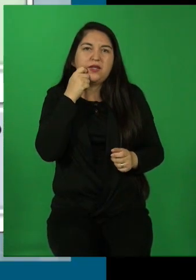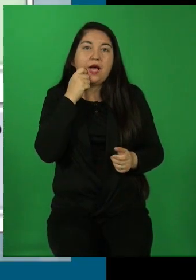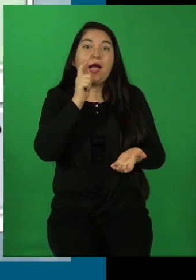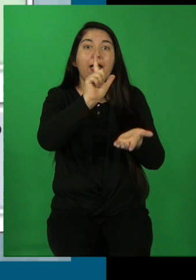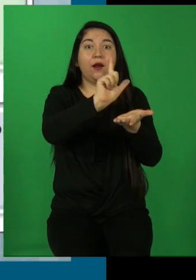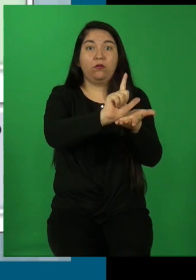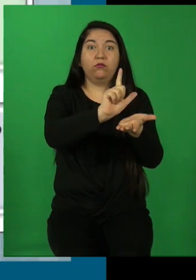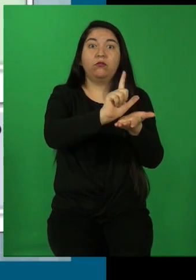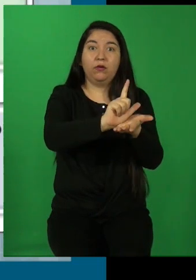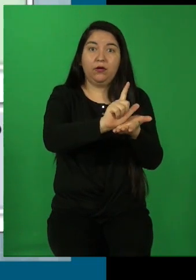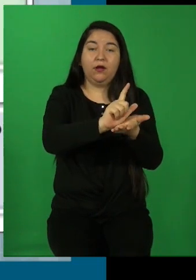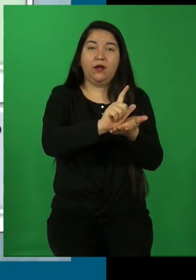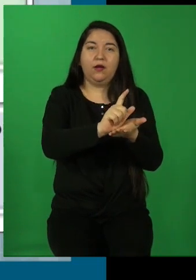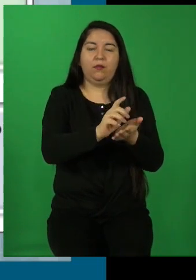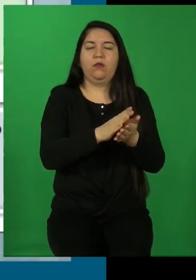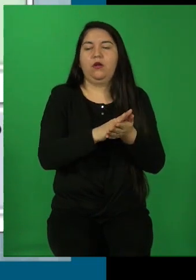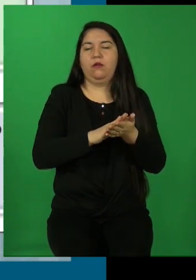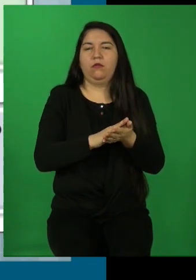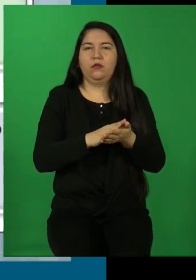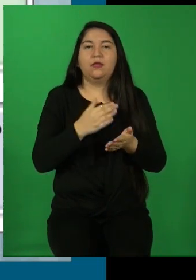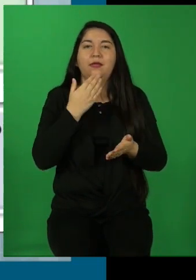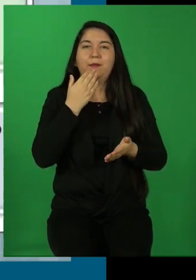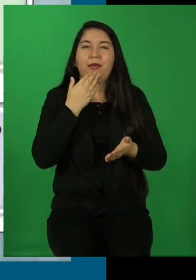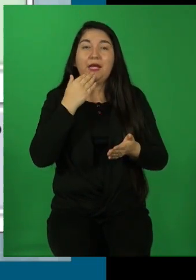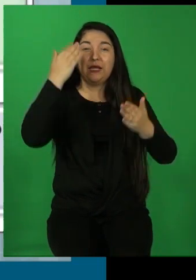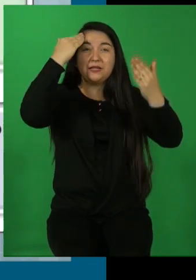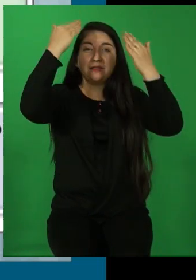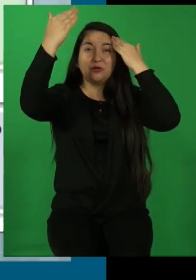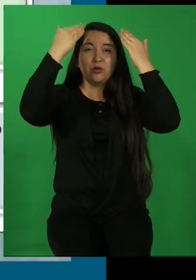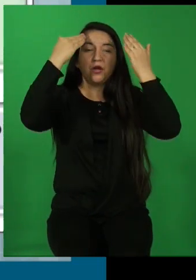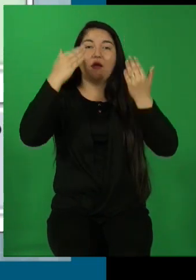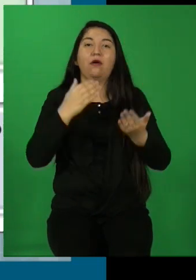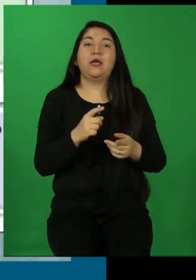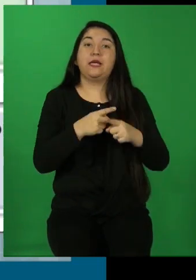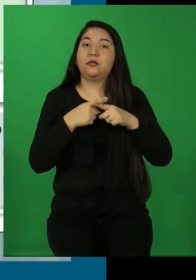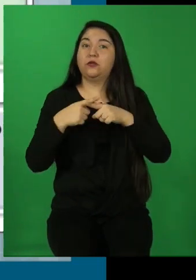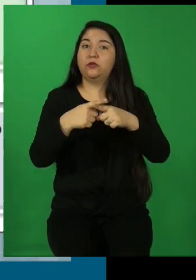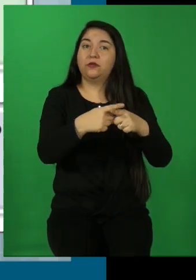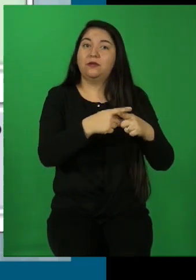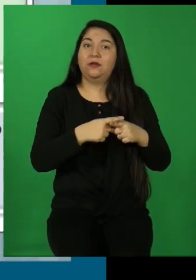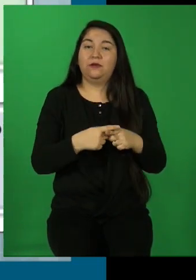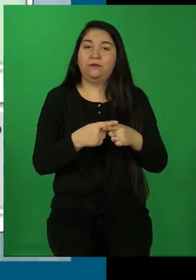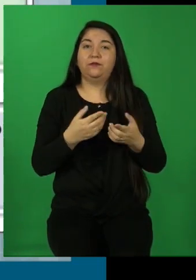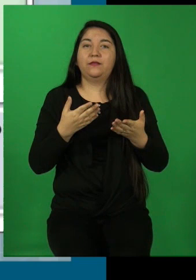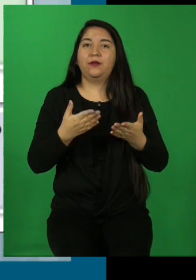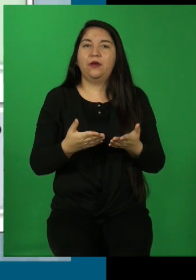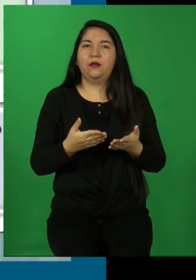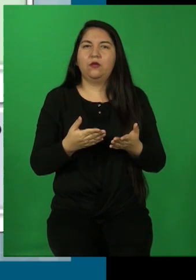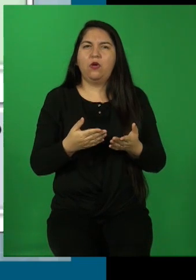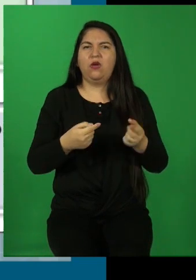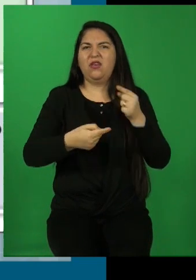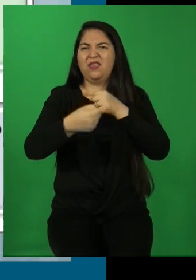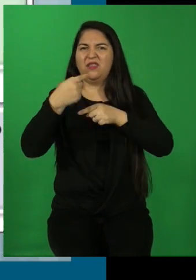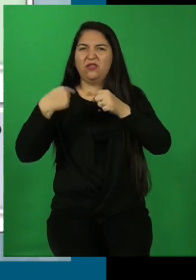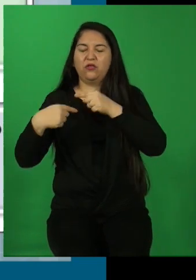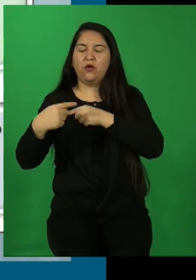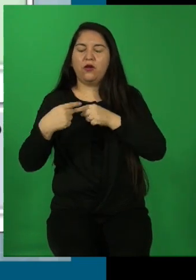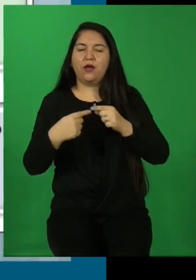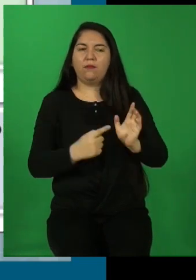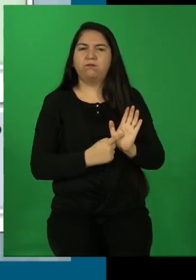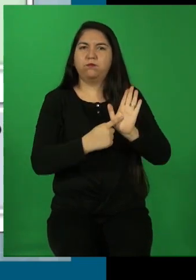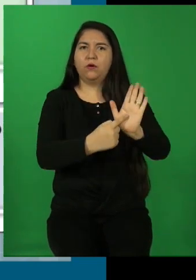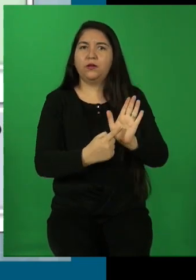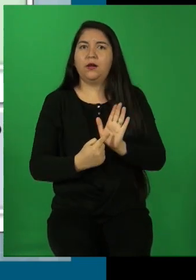físico, psicológico o social. Y expone acontecimientos que dan sentido a la